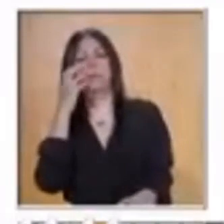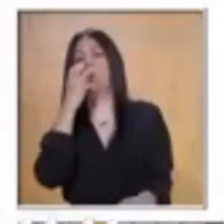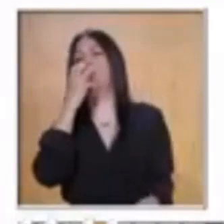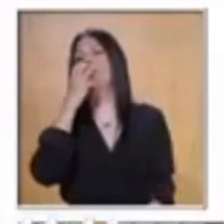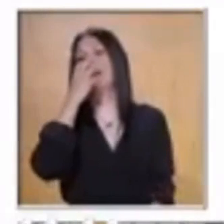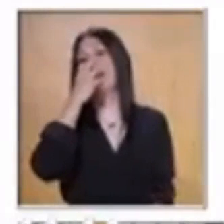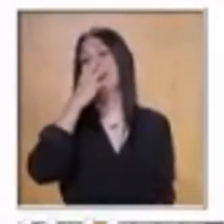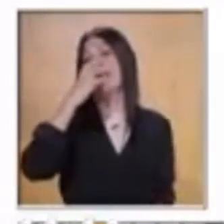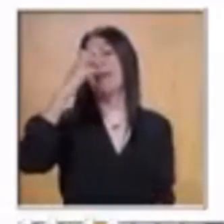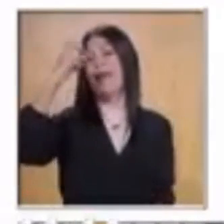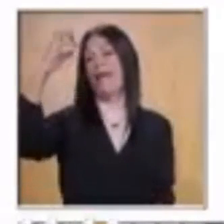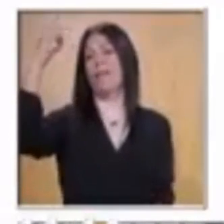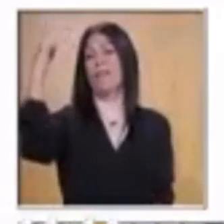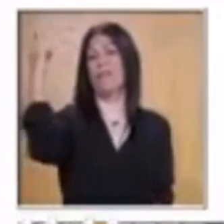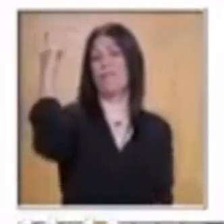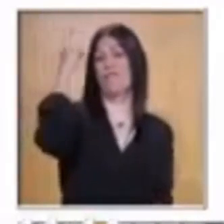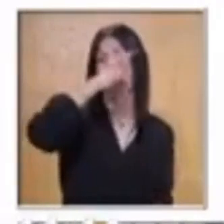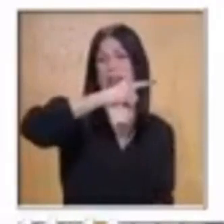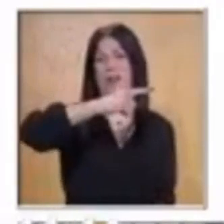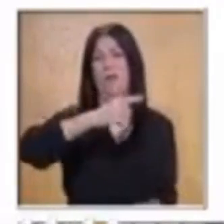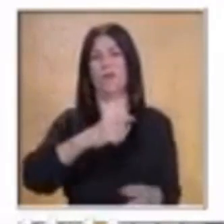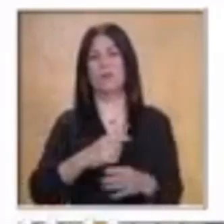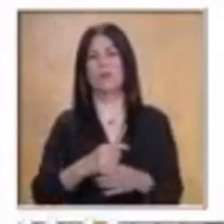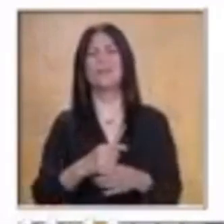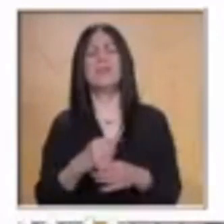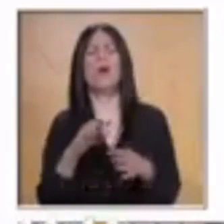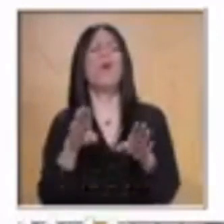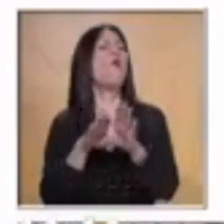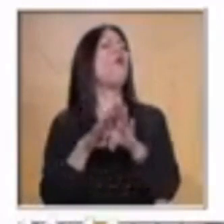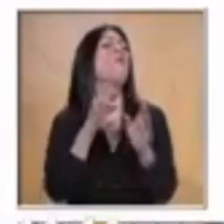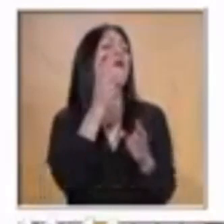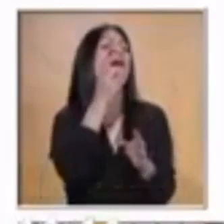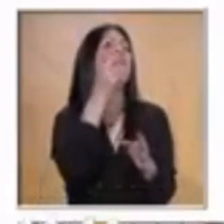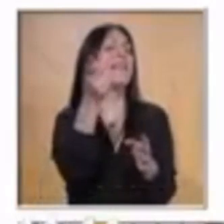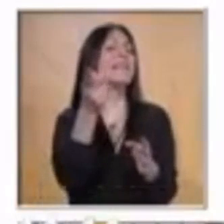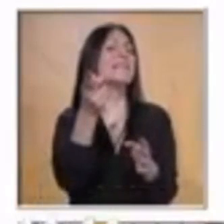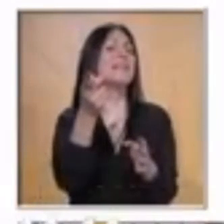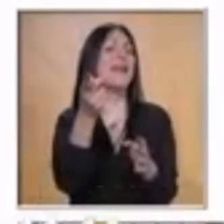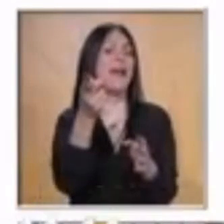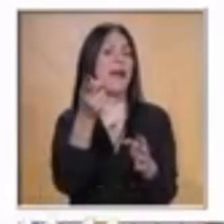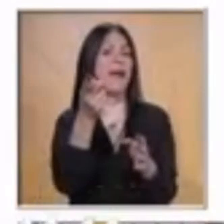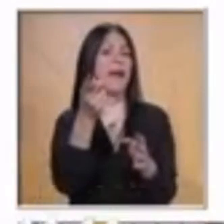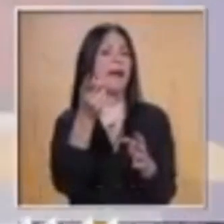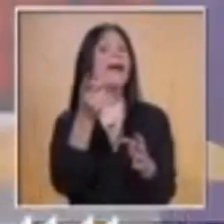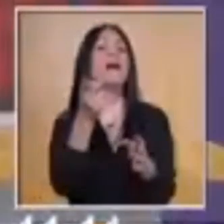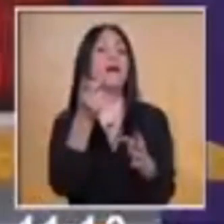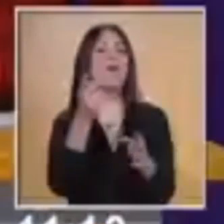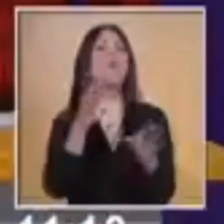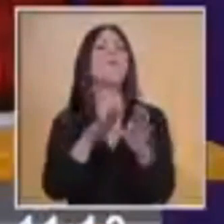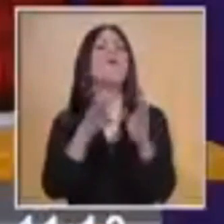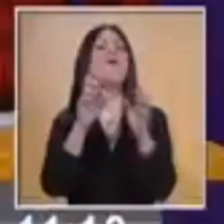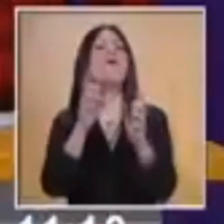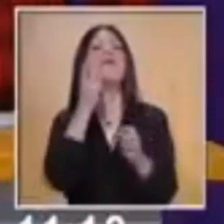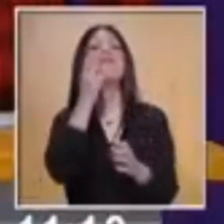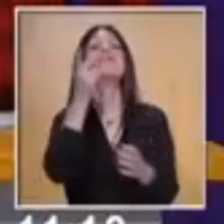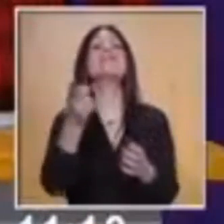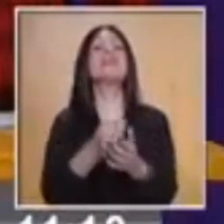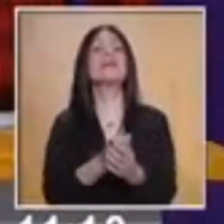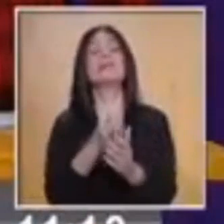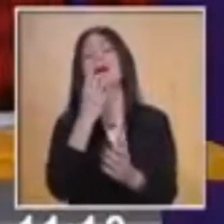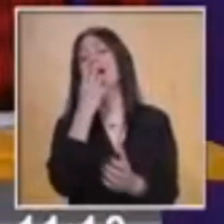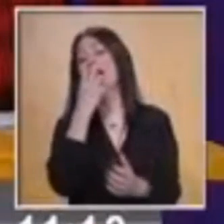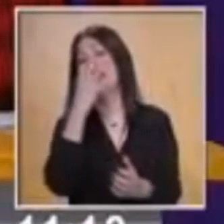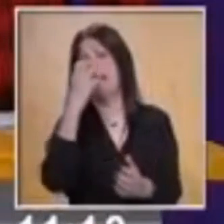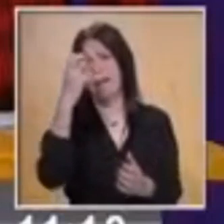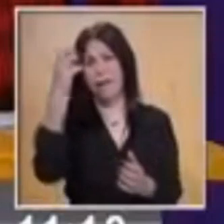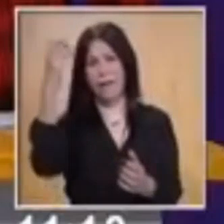Muy bien. ¿Cómo decía la llorona? ¿Se saben esa frase? Es una frase muy famosa. Es un lamento que dice una